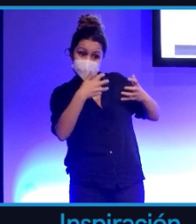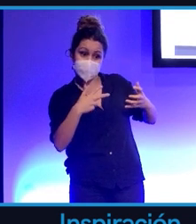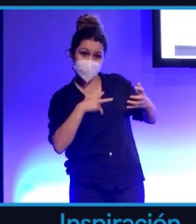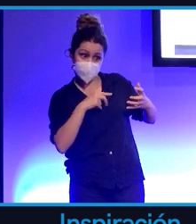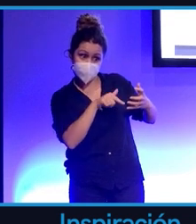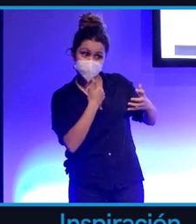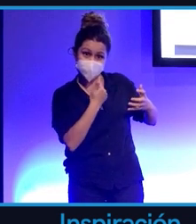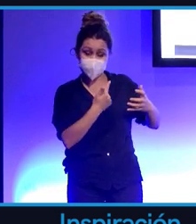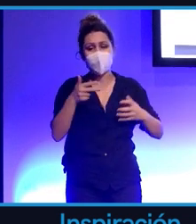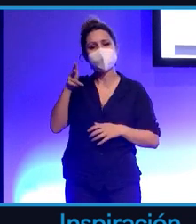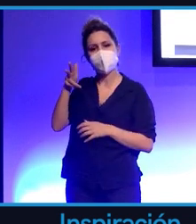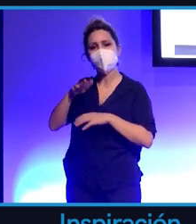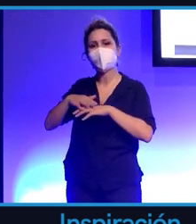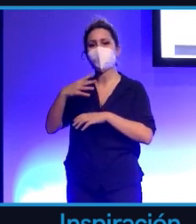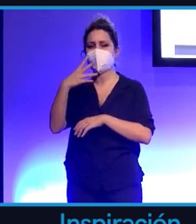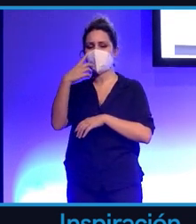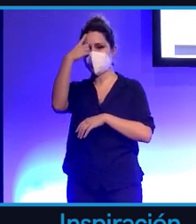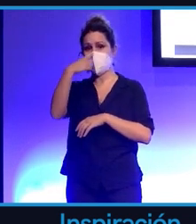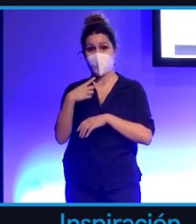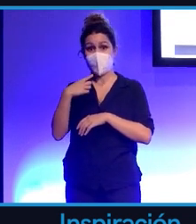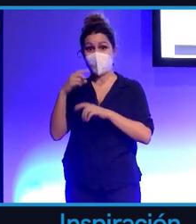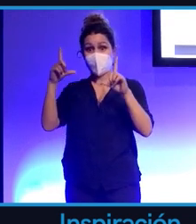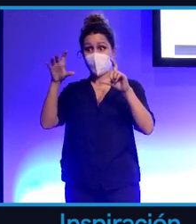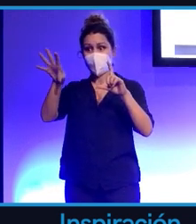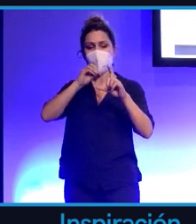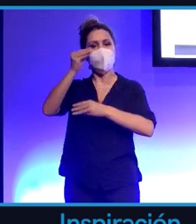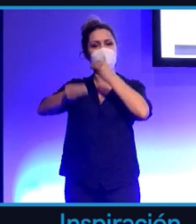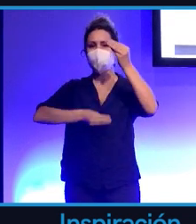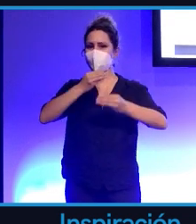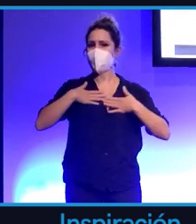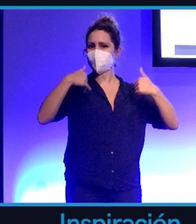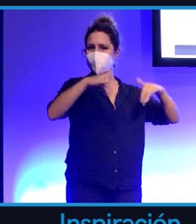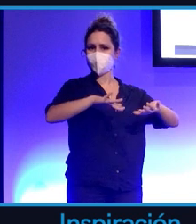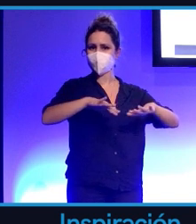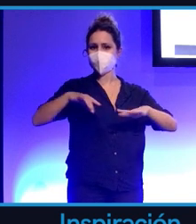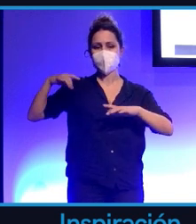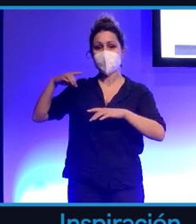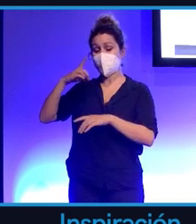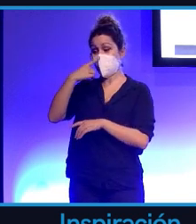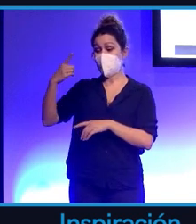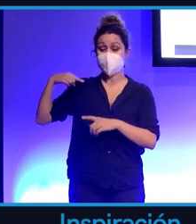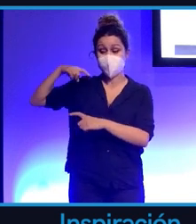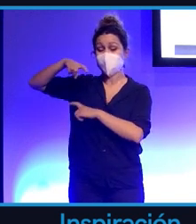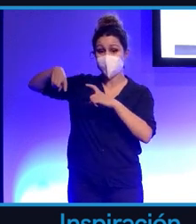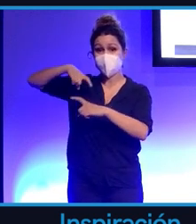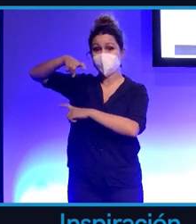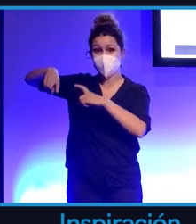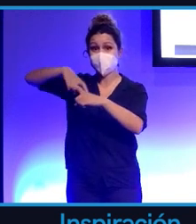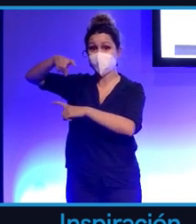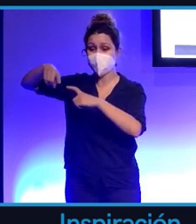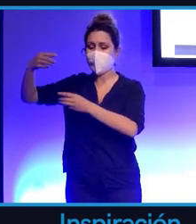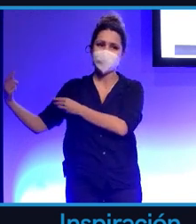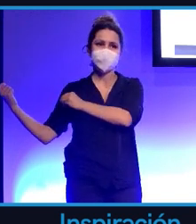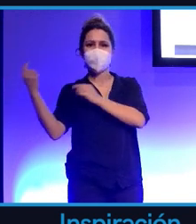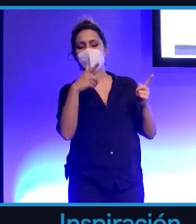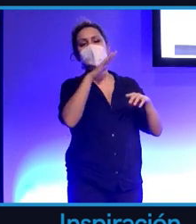de hacer uso de esas fotos como vieran ellos oportunos. Durante años utilizaban esas imágenes para entrenar sistemas de reconocimiento